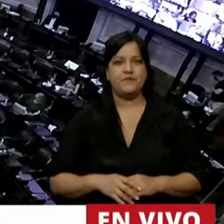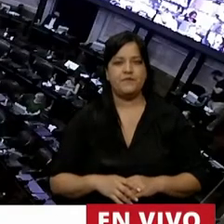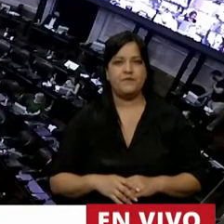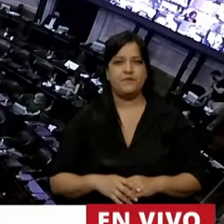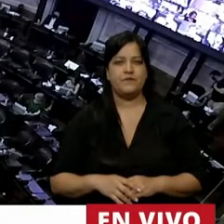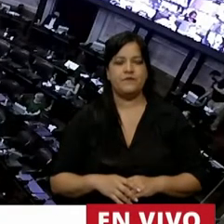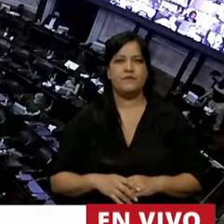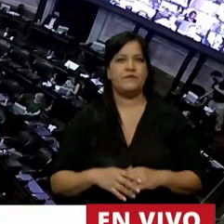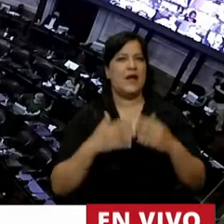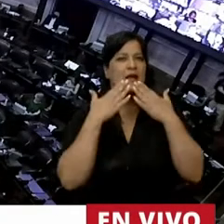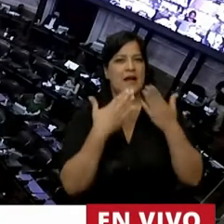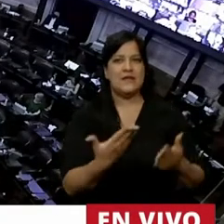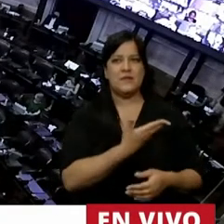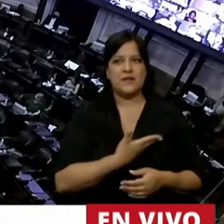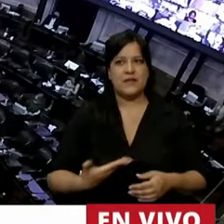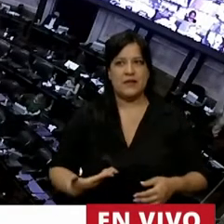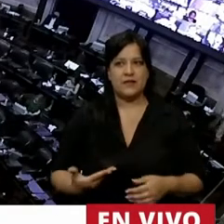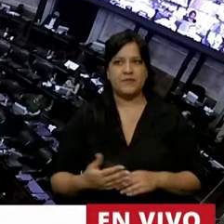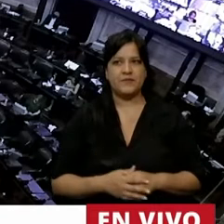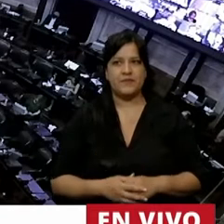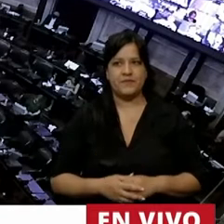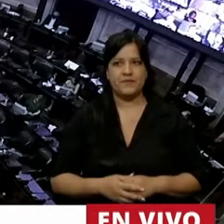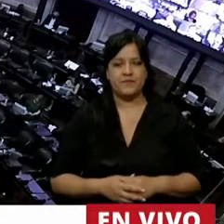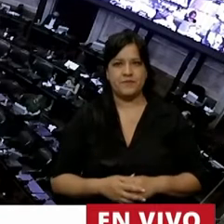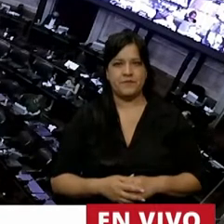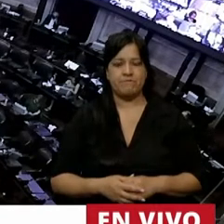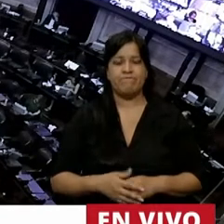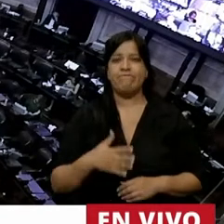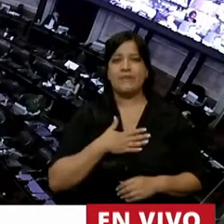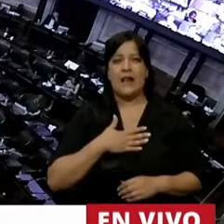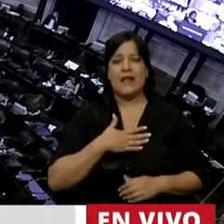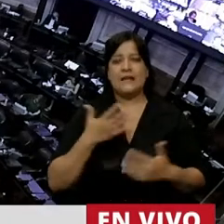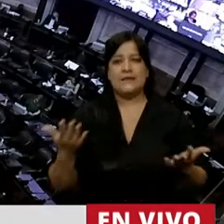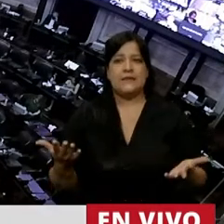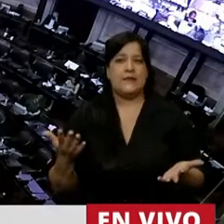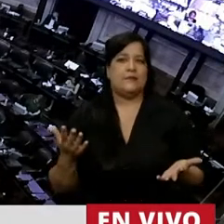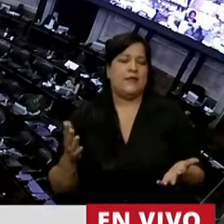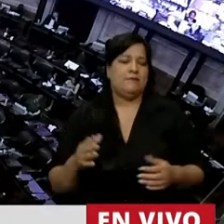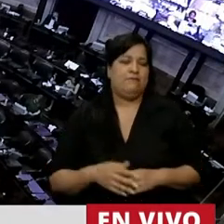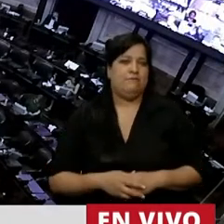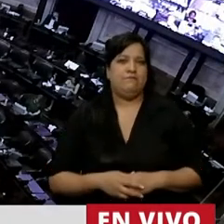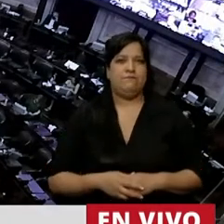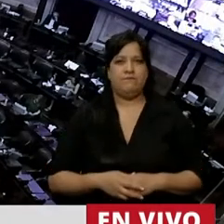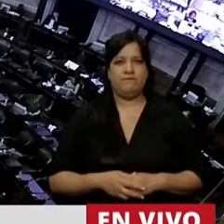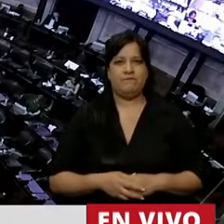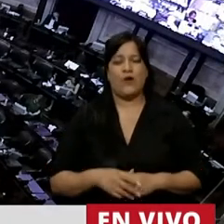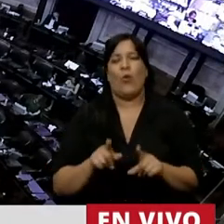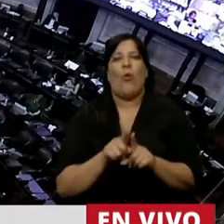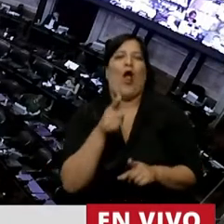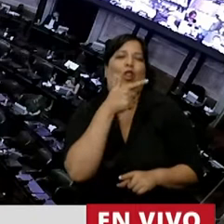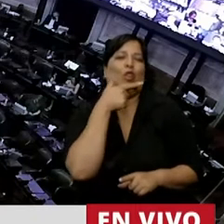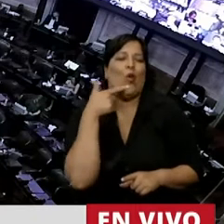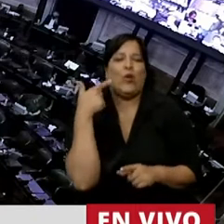Gracias, Presidente. Lamento cortar un poco con la dulzura